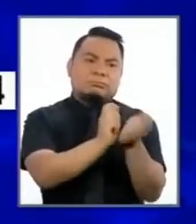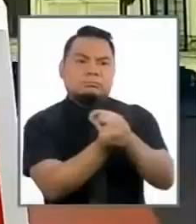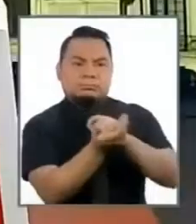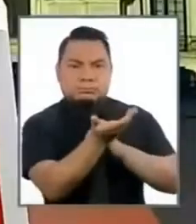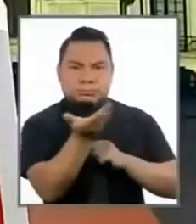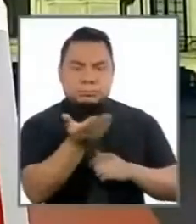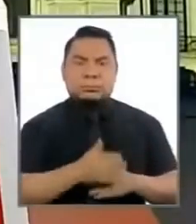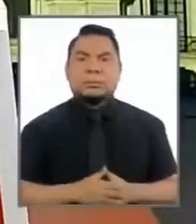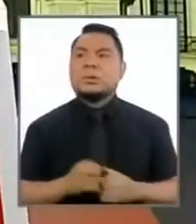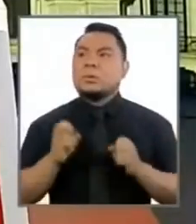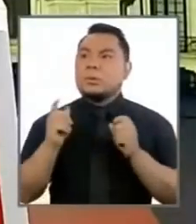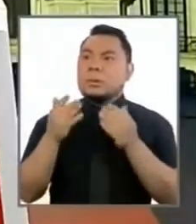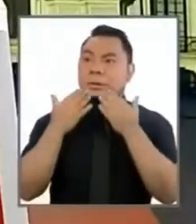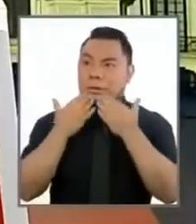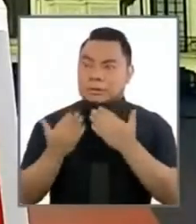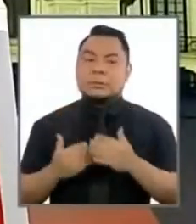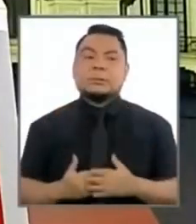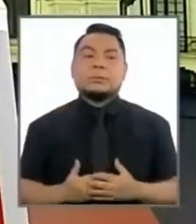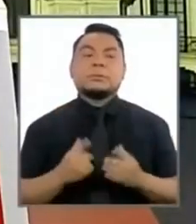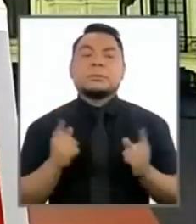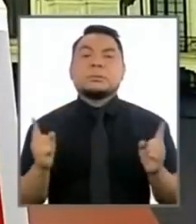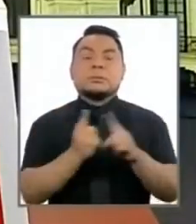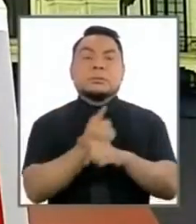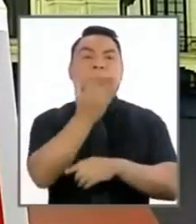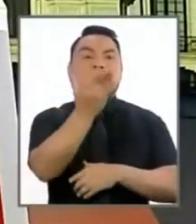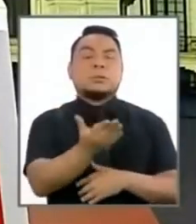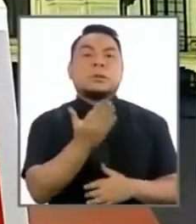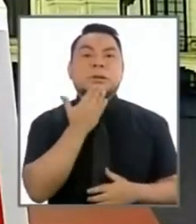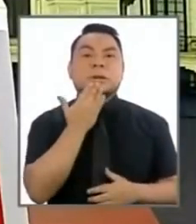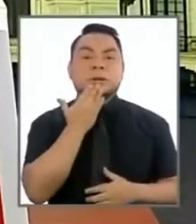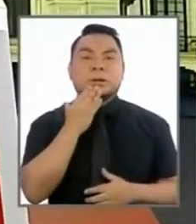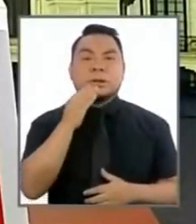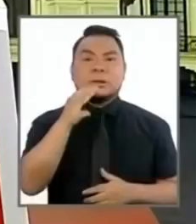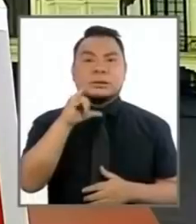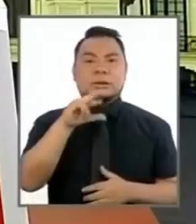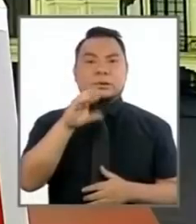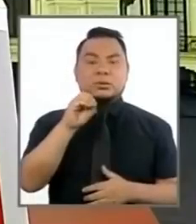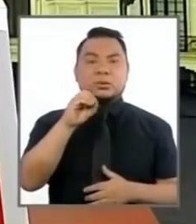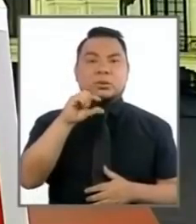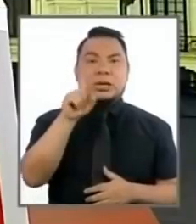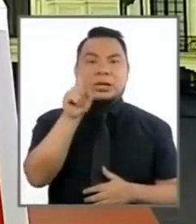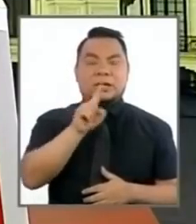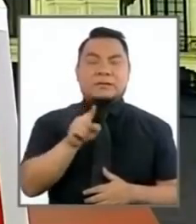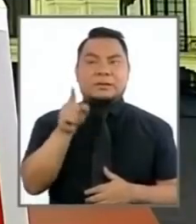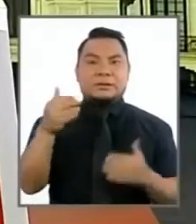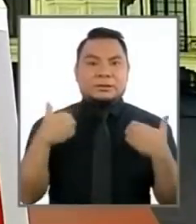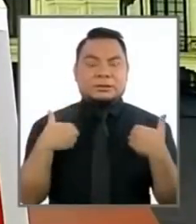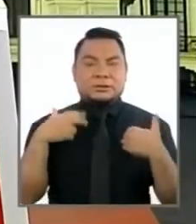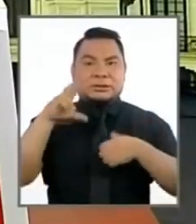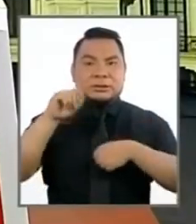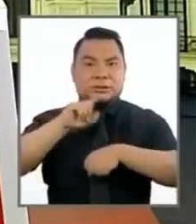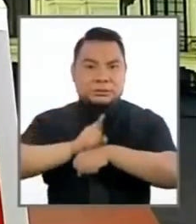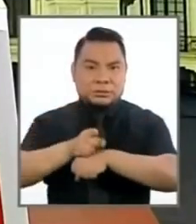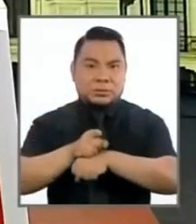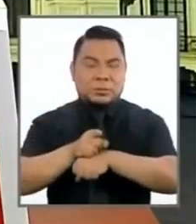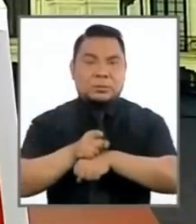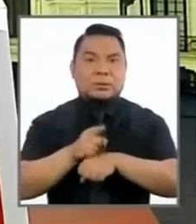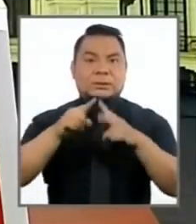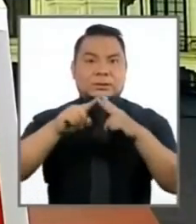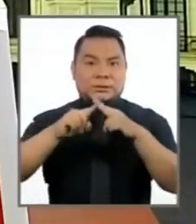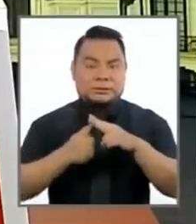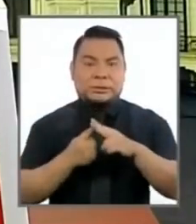Muy bien. Muchísimas gracias. El turno es ahora para Ciro Galvez. Tiene también los 30 segundos